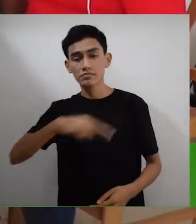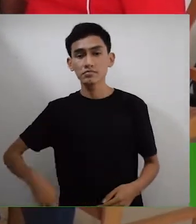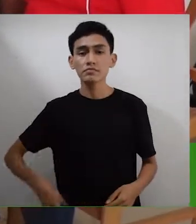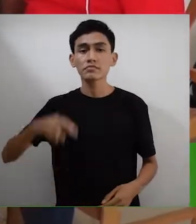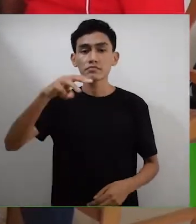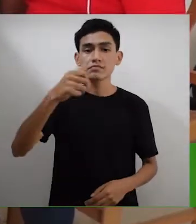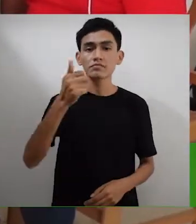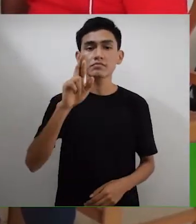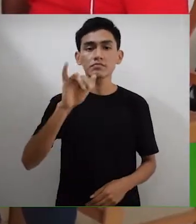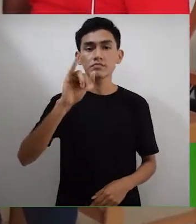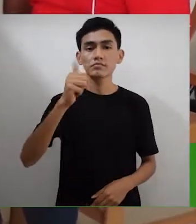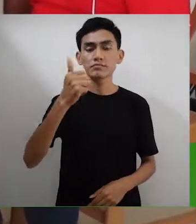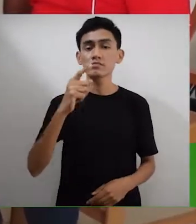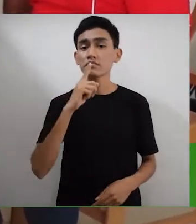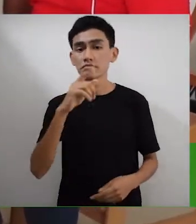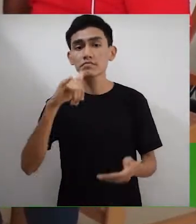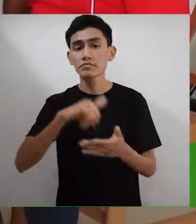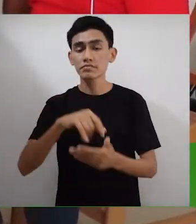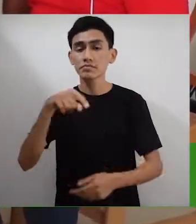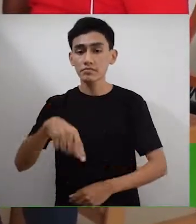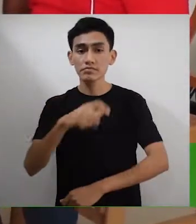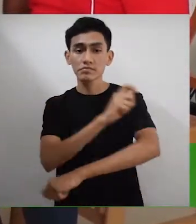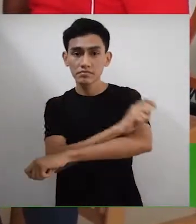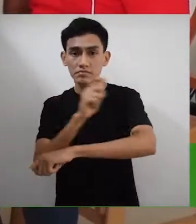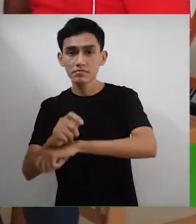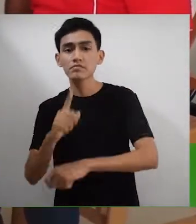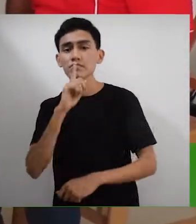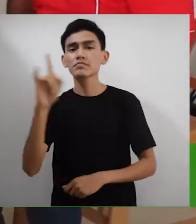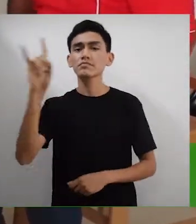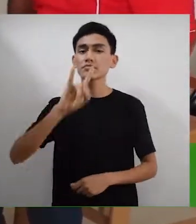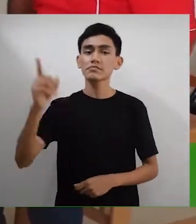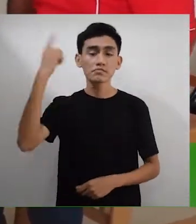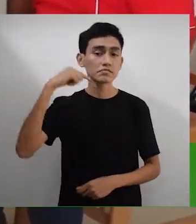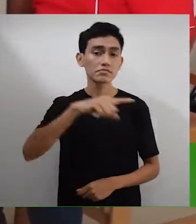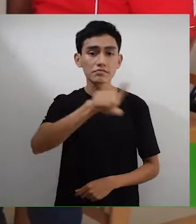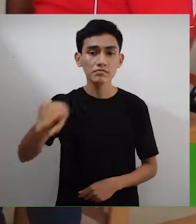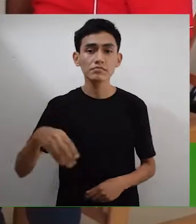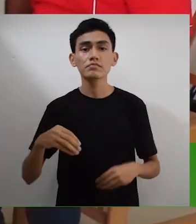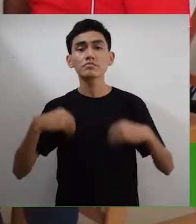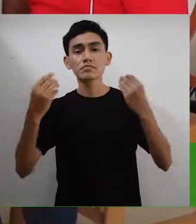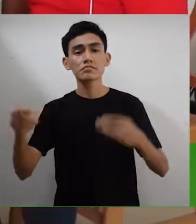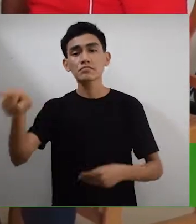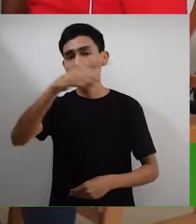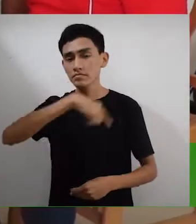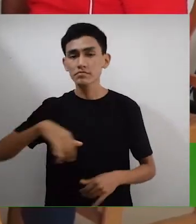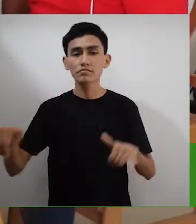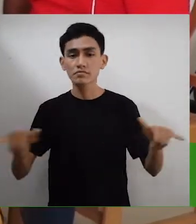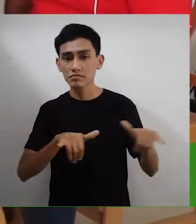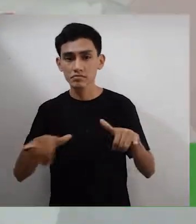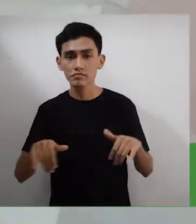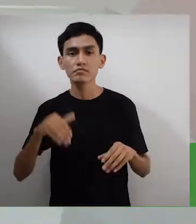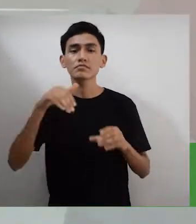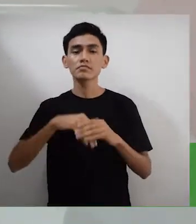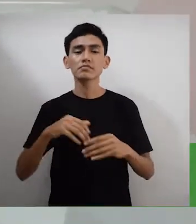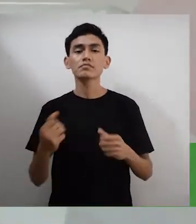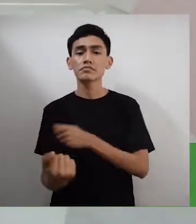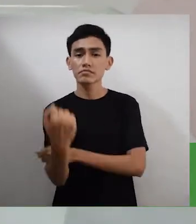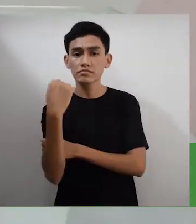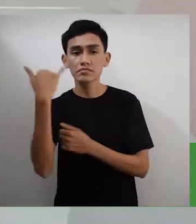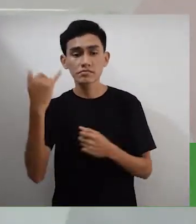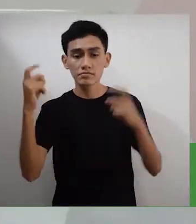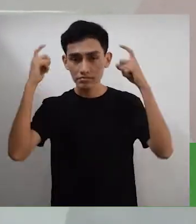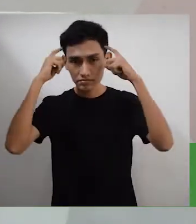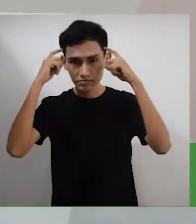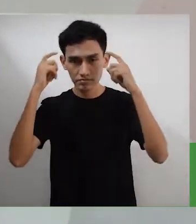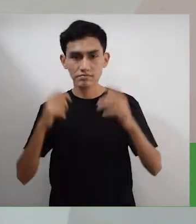expresó que este taller les servirá mucho a ellos, pues todos somos iguales en fortaleza e inteligencia. Eso